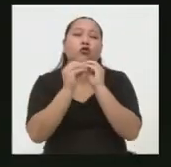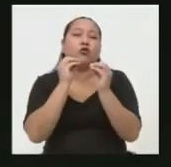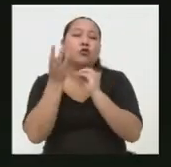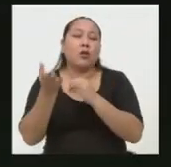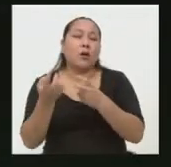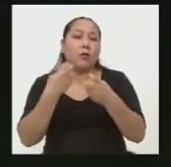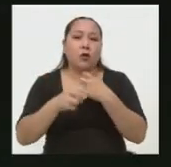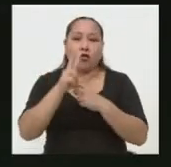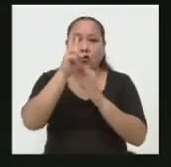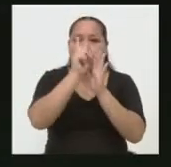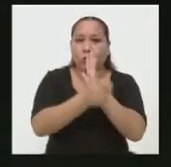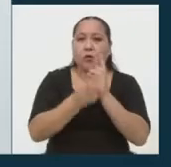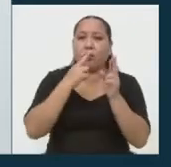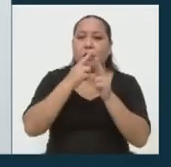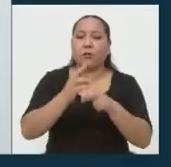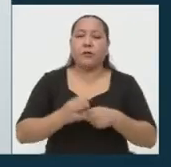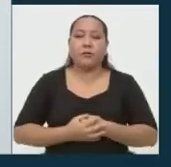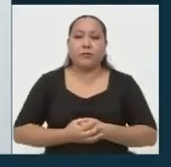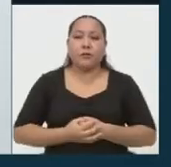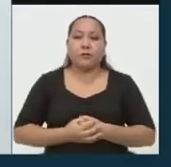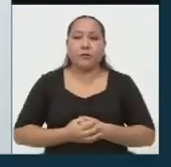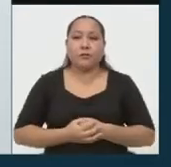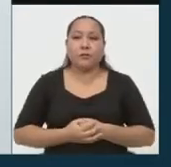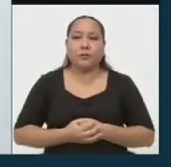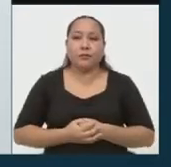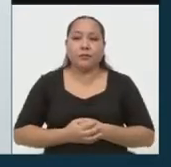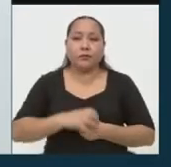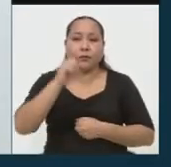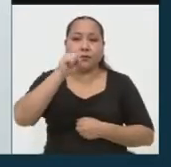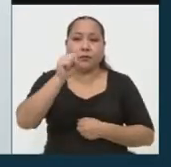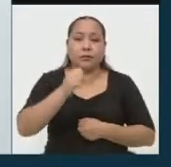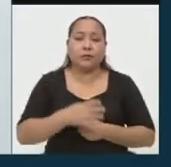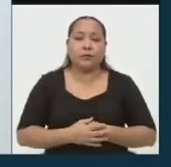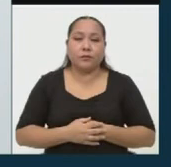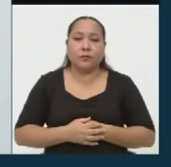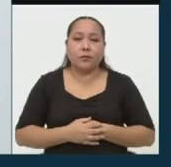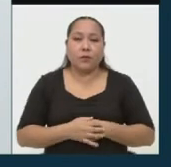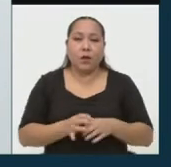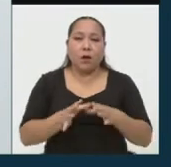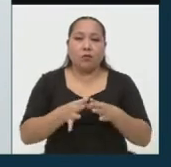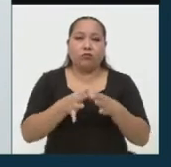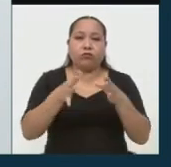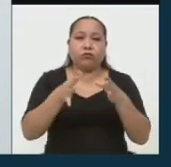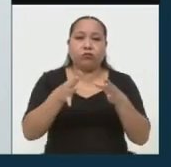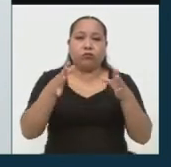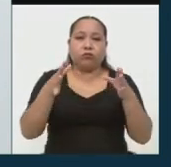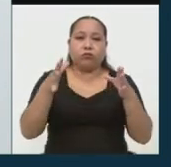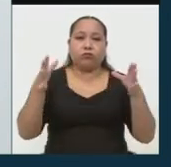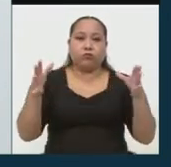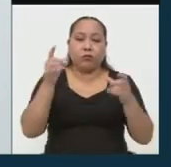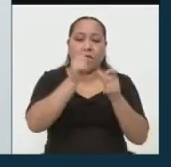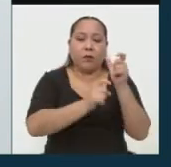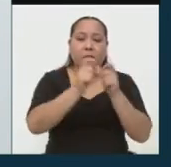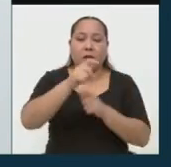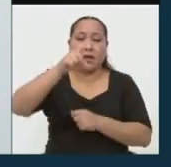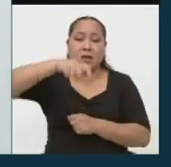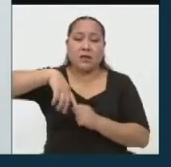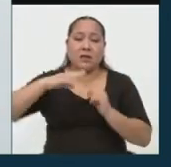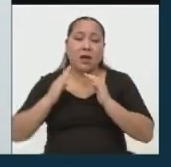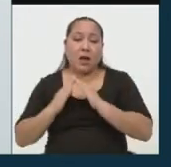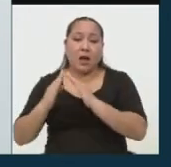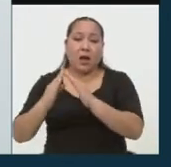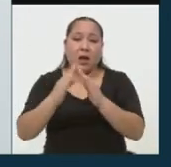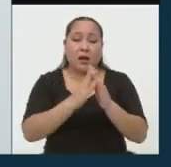Tiene usted dos minutos para responder. Efectivamente, el crecimiento poblacional, la necesidad de una vivienda,